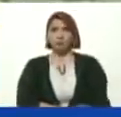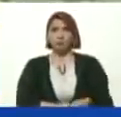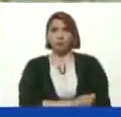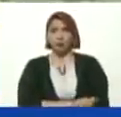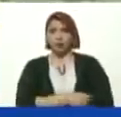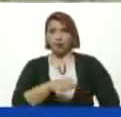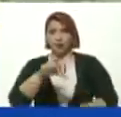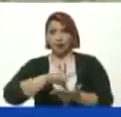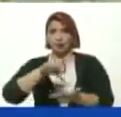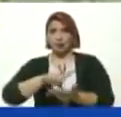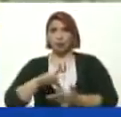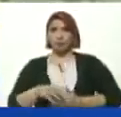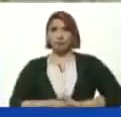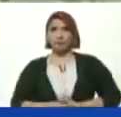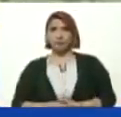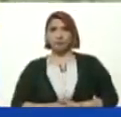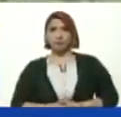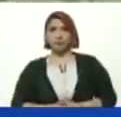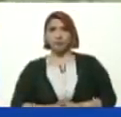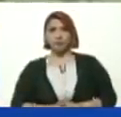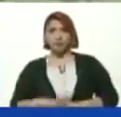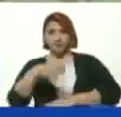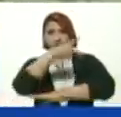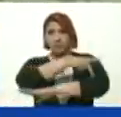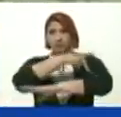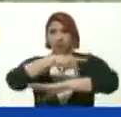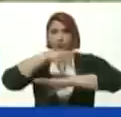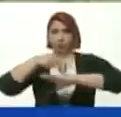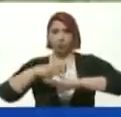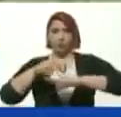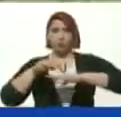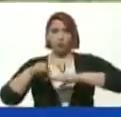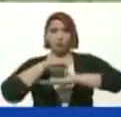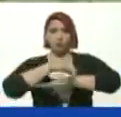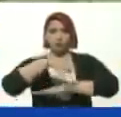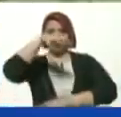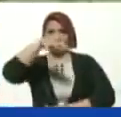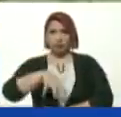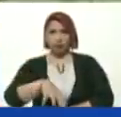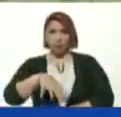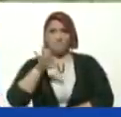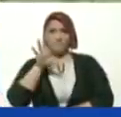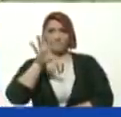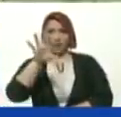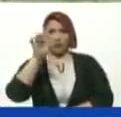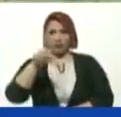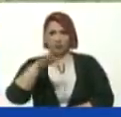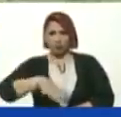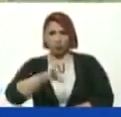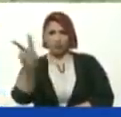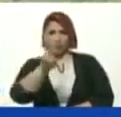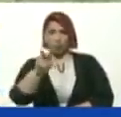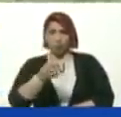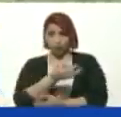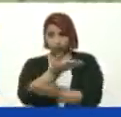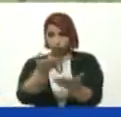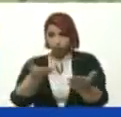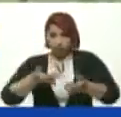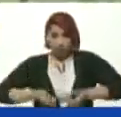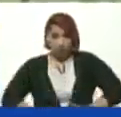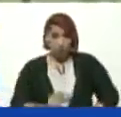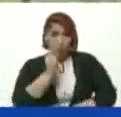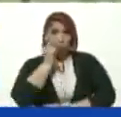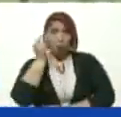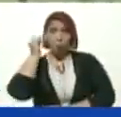liceos En la parroquia En el municipio En el estado Y en el país Bueno, ustedes son Hijos